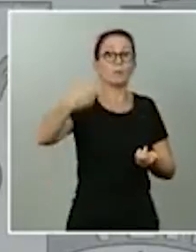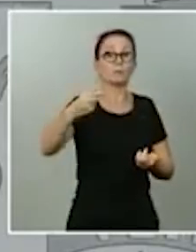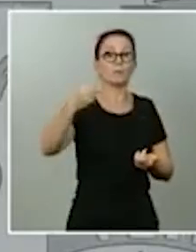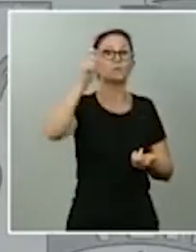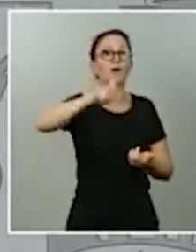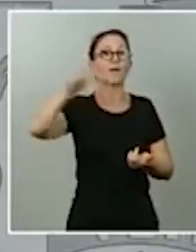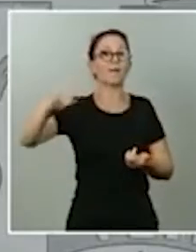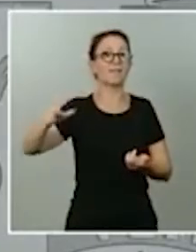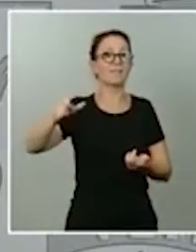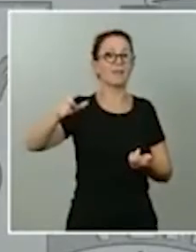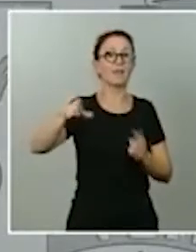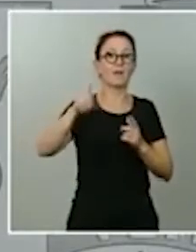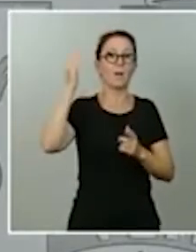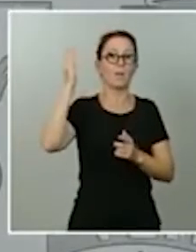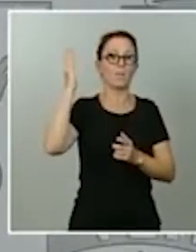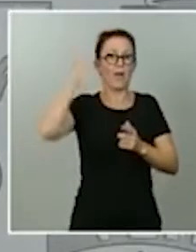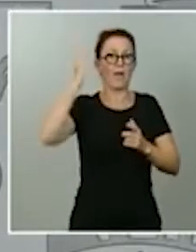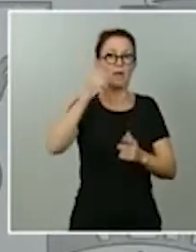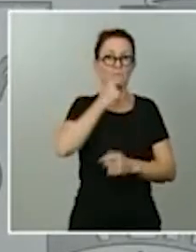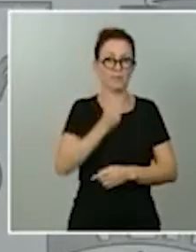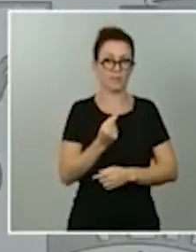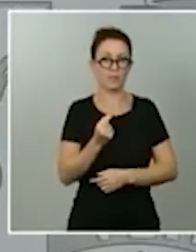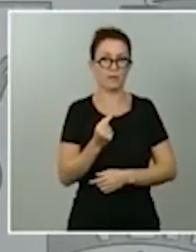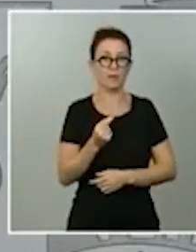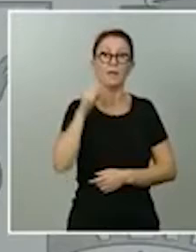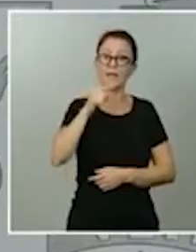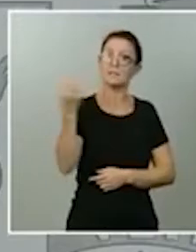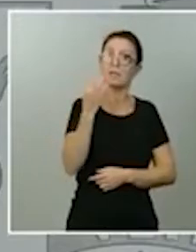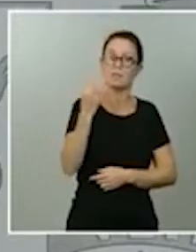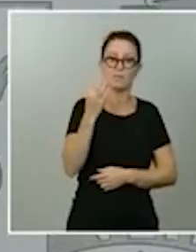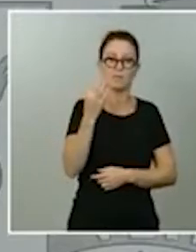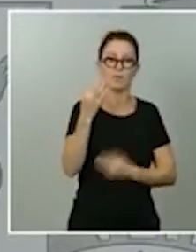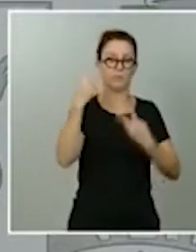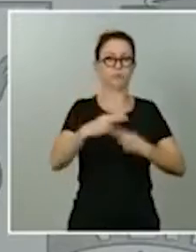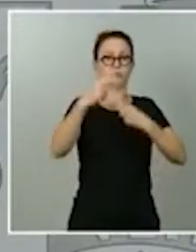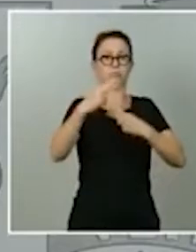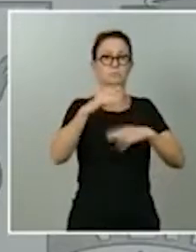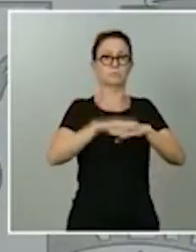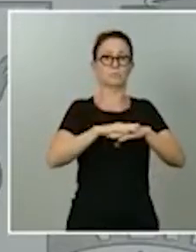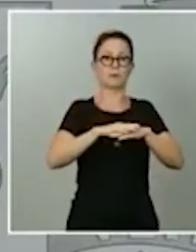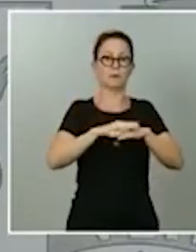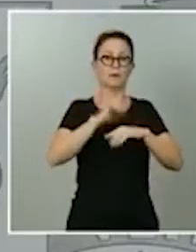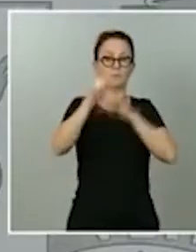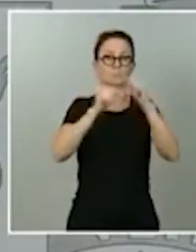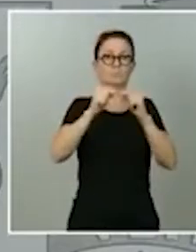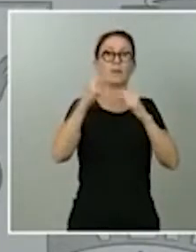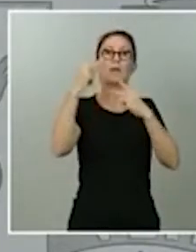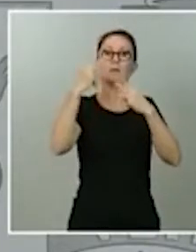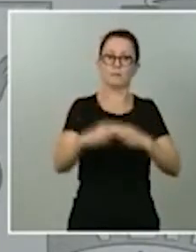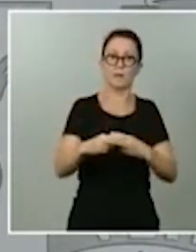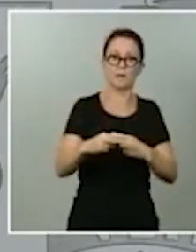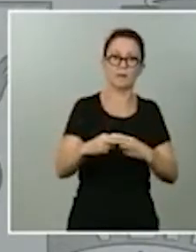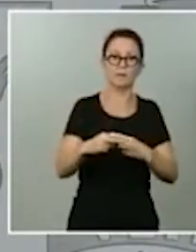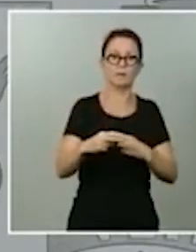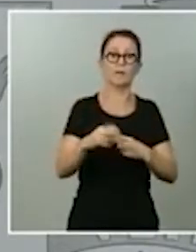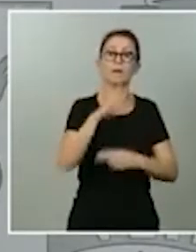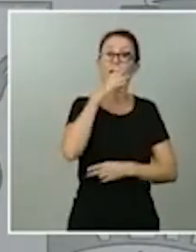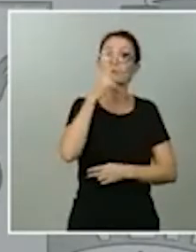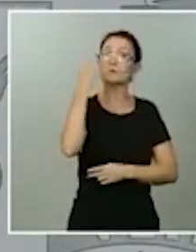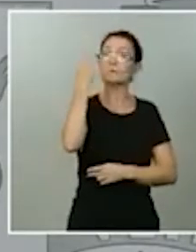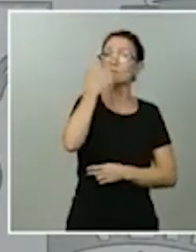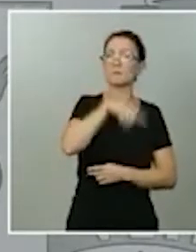atajar entre todos pero las causas están ahí las sabemos son públicas no son solamente